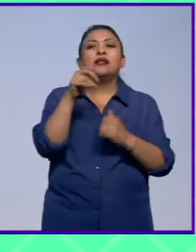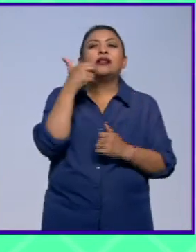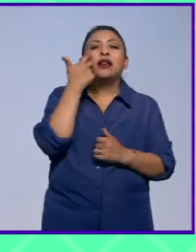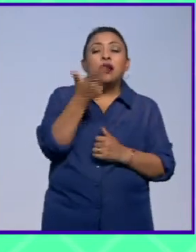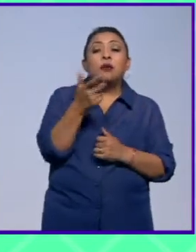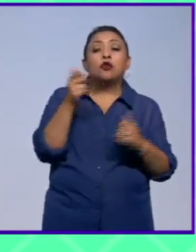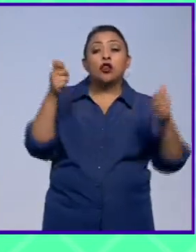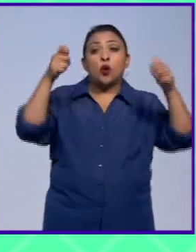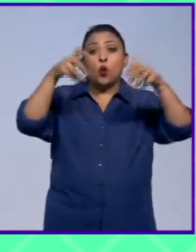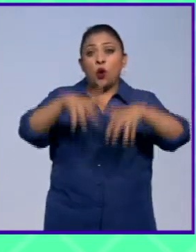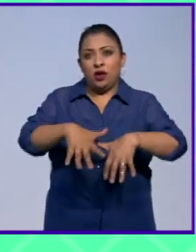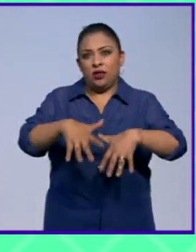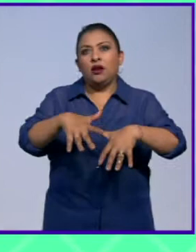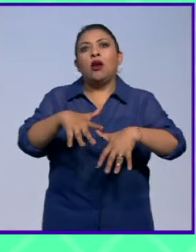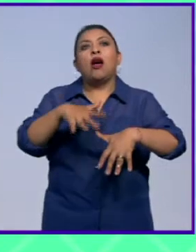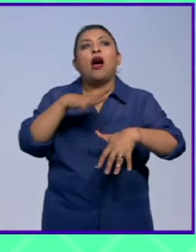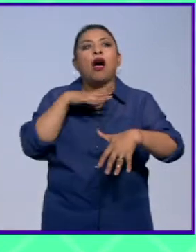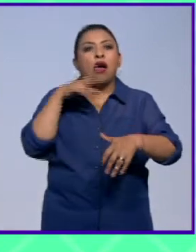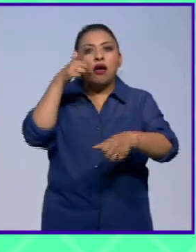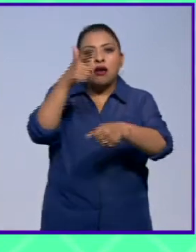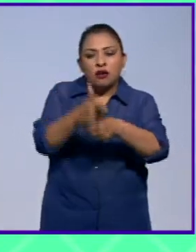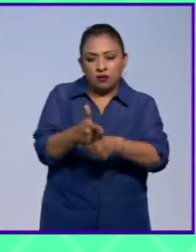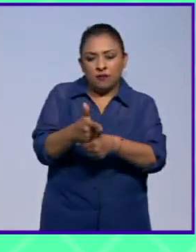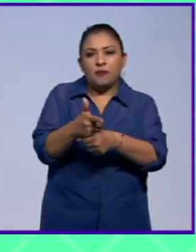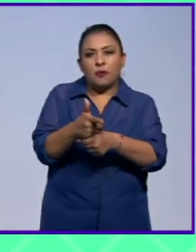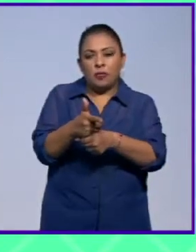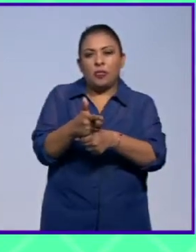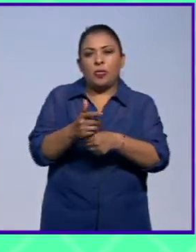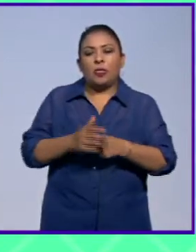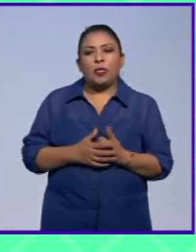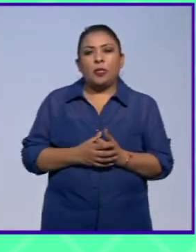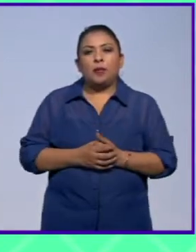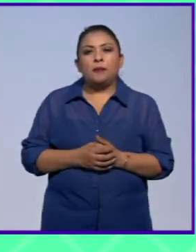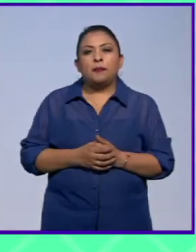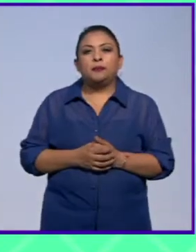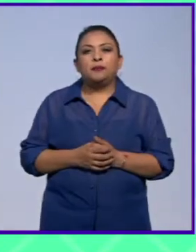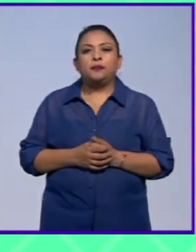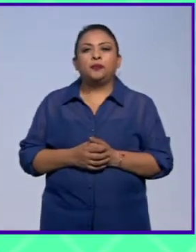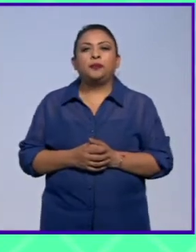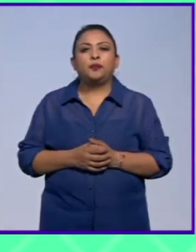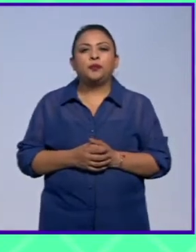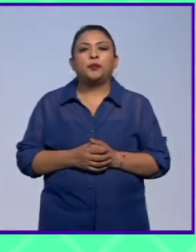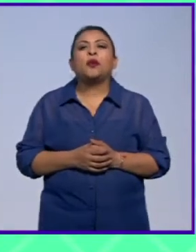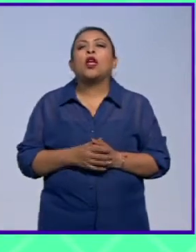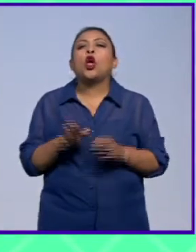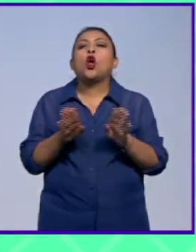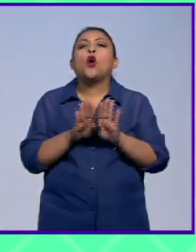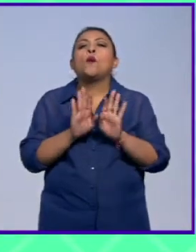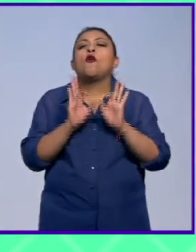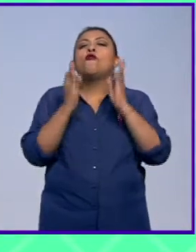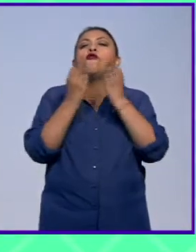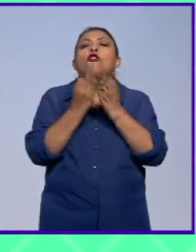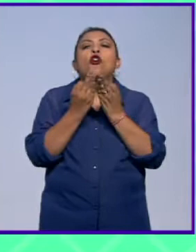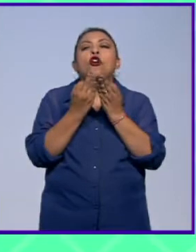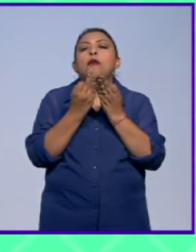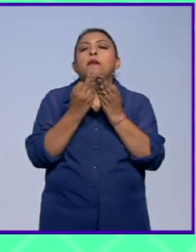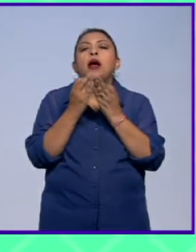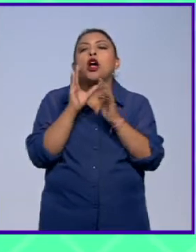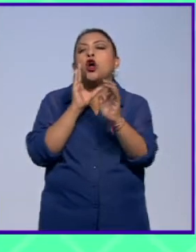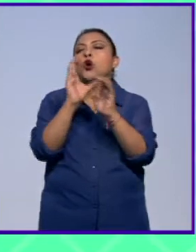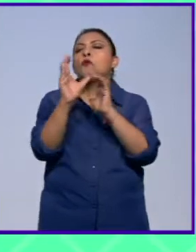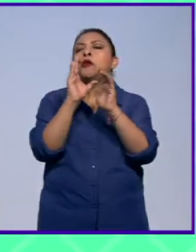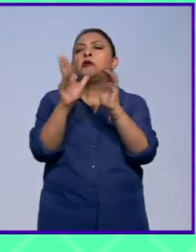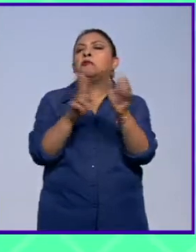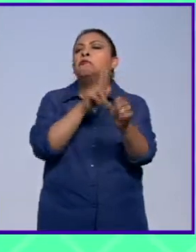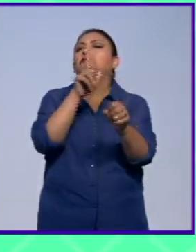pero lo que intentamos es hacer que encuentren que encuentren un lenguaje común entonces estamos ahí con ellos